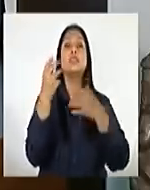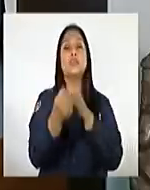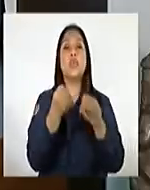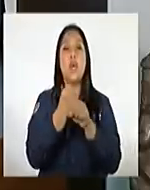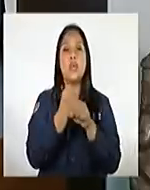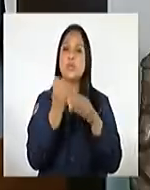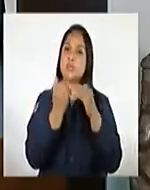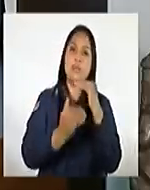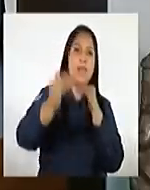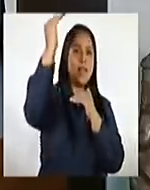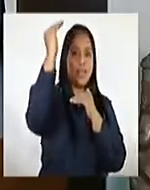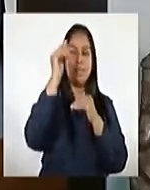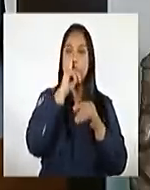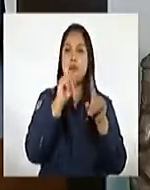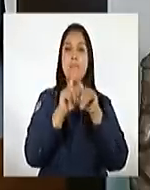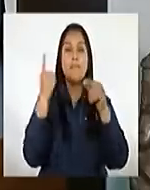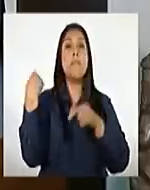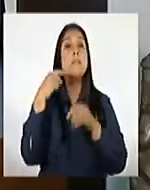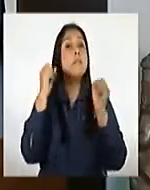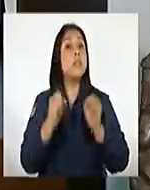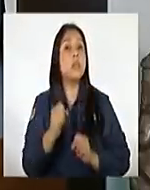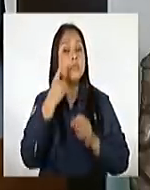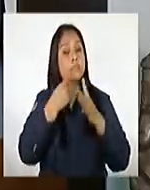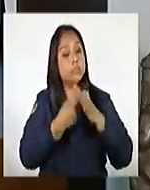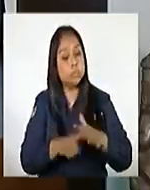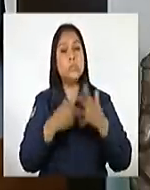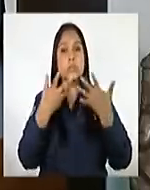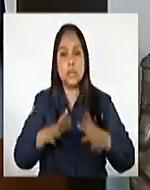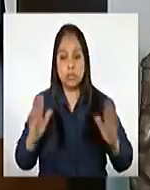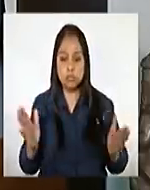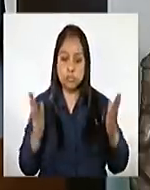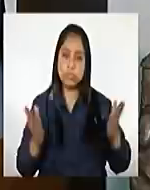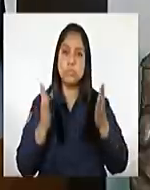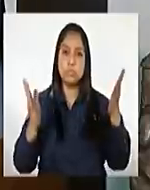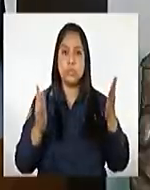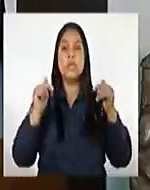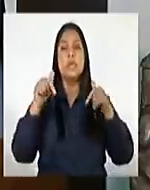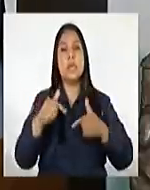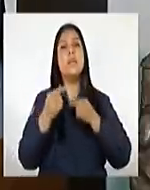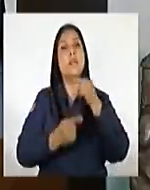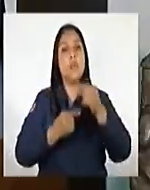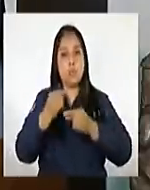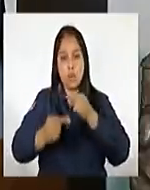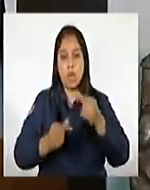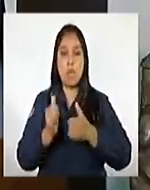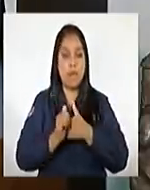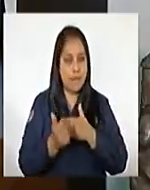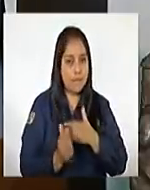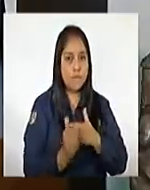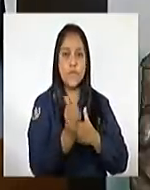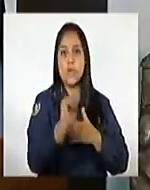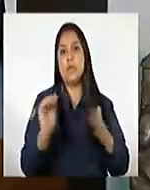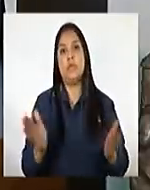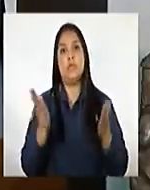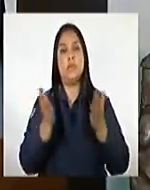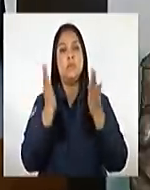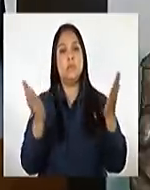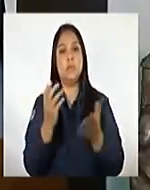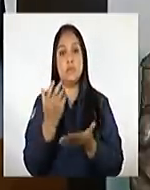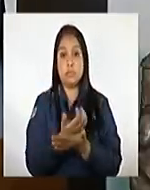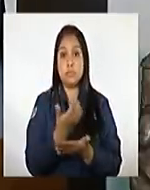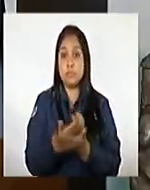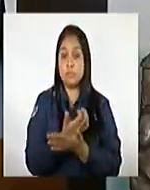en adelante para que podamos principiar a recuperarnos y a ir cada día avanzando en la recuperación